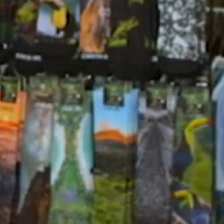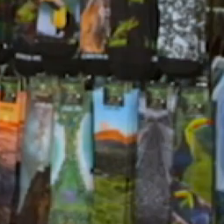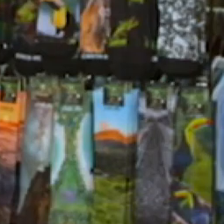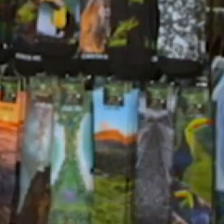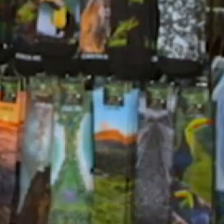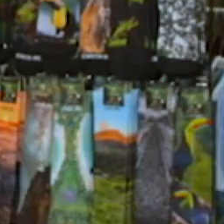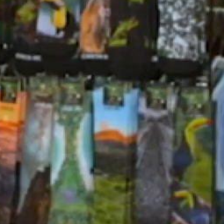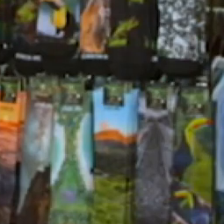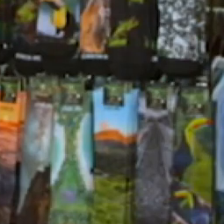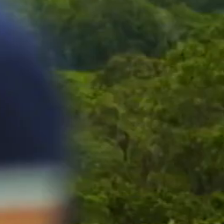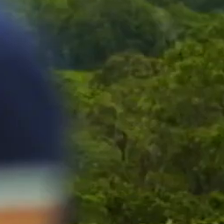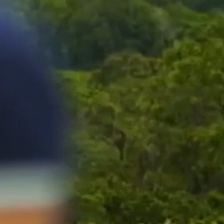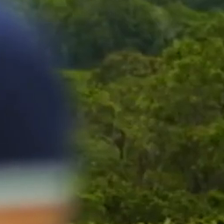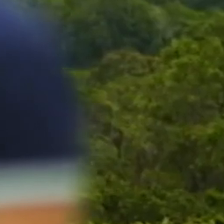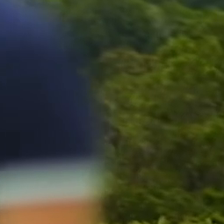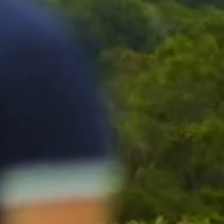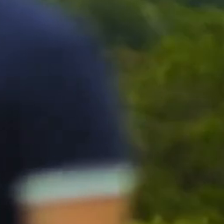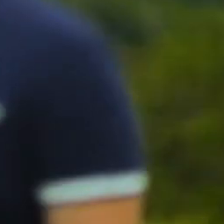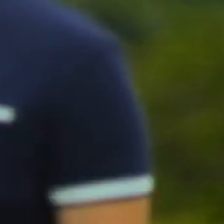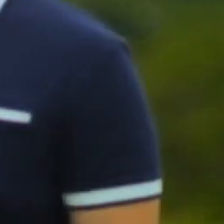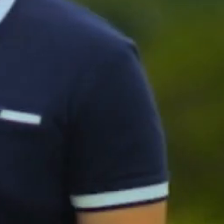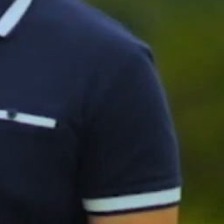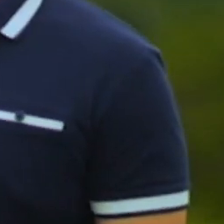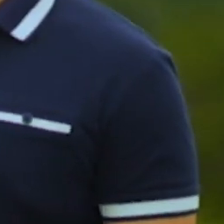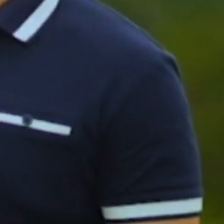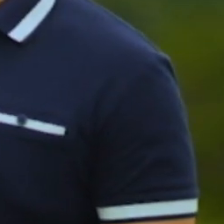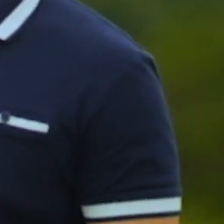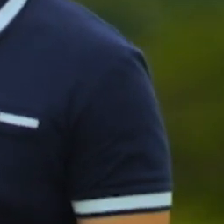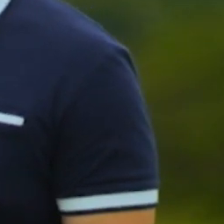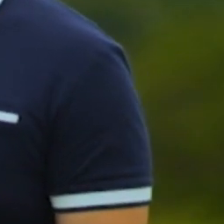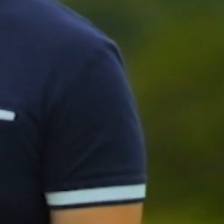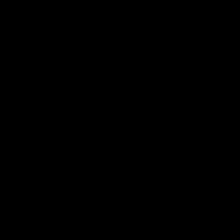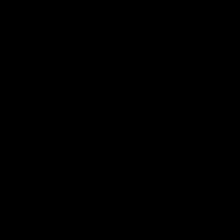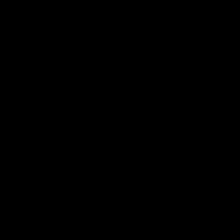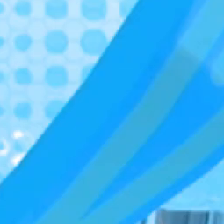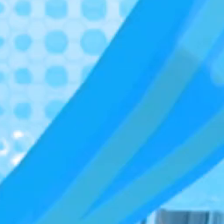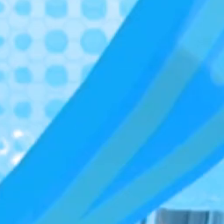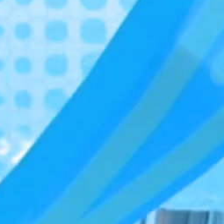se construye hoy. Caja Costarricense de Seguro Social.